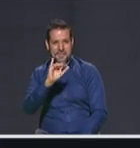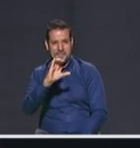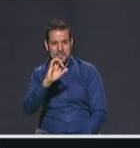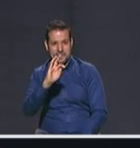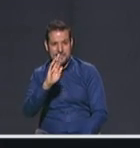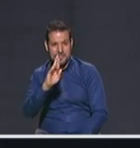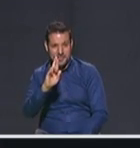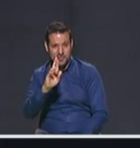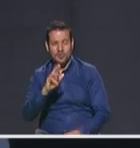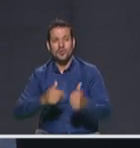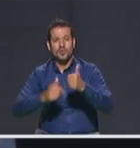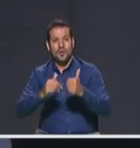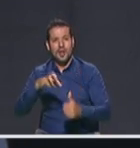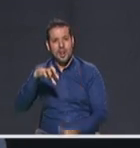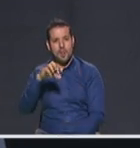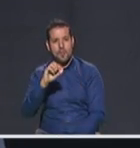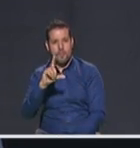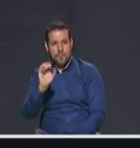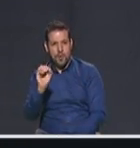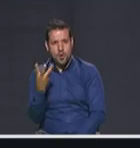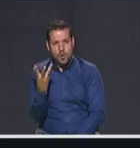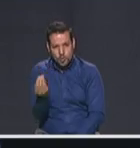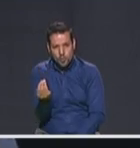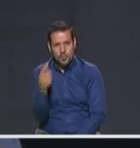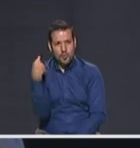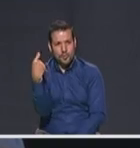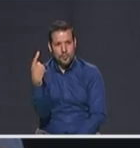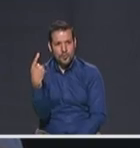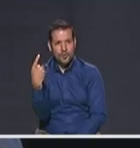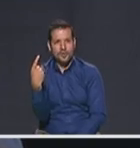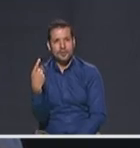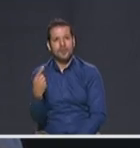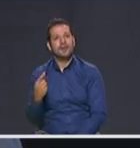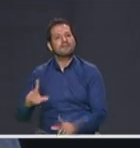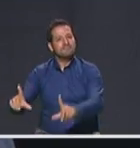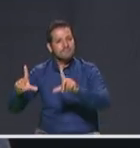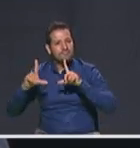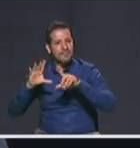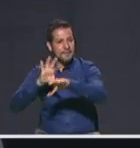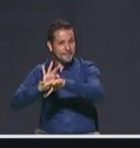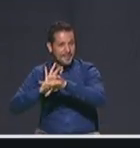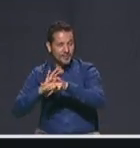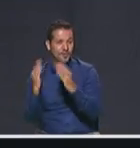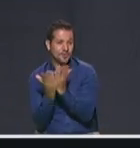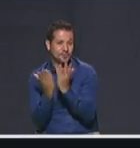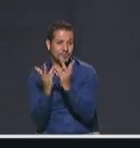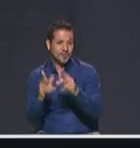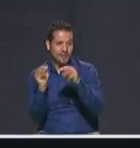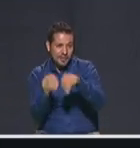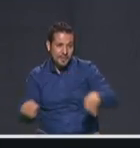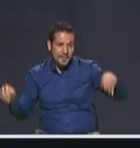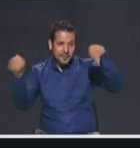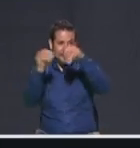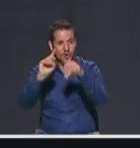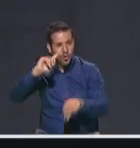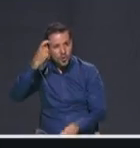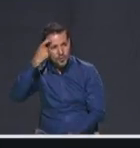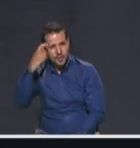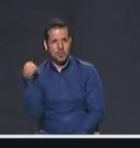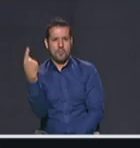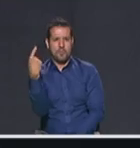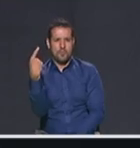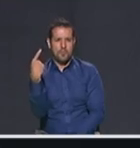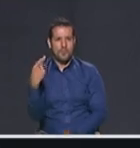alcaldía de Medellín por el Polo Democrático Alternativo, médico egresado de la Universidad de Antioquia, estudiante de maestría en Gobierno y Políticas Públicas de la